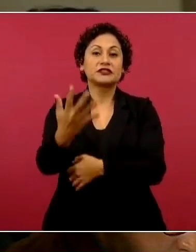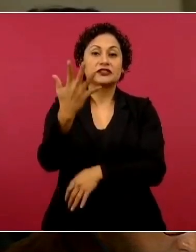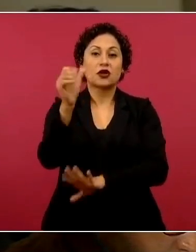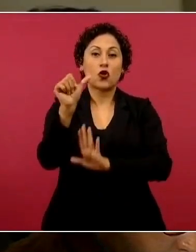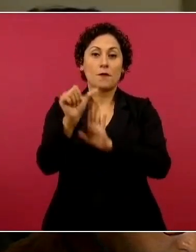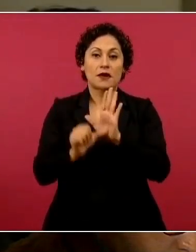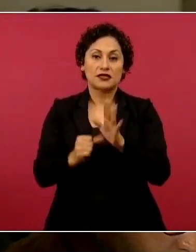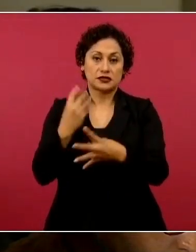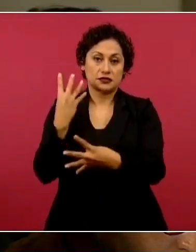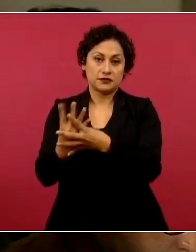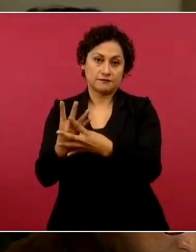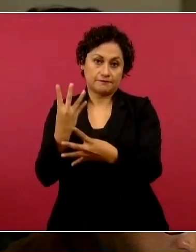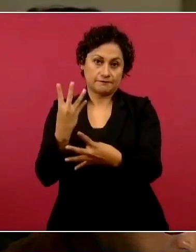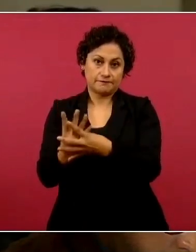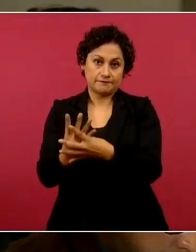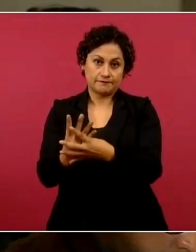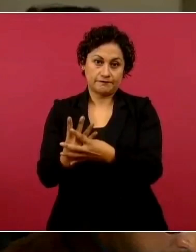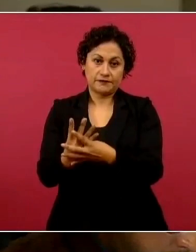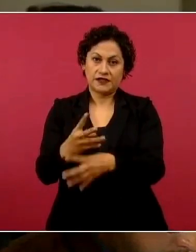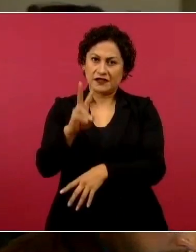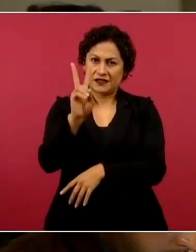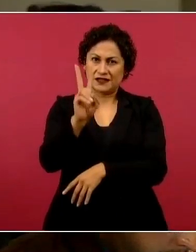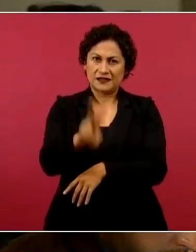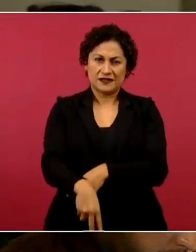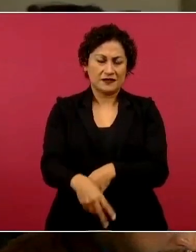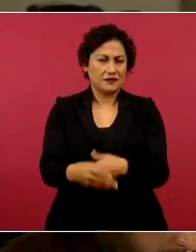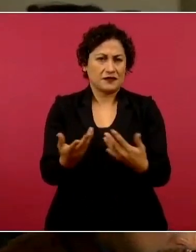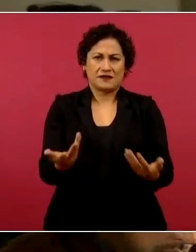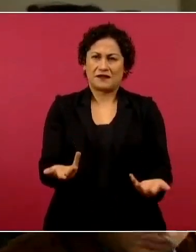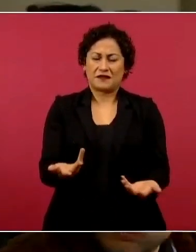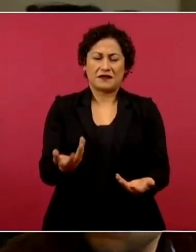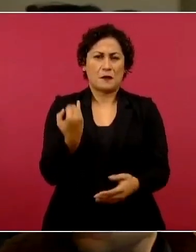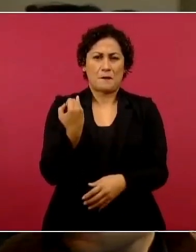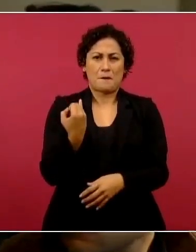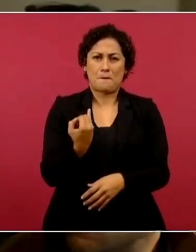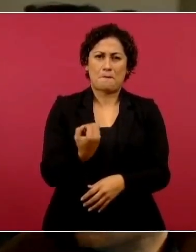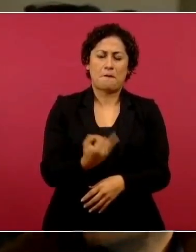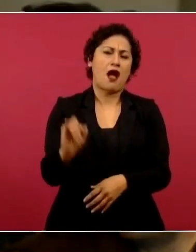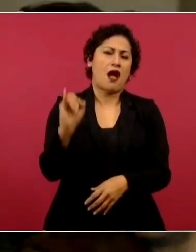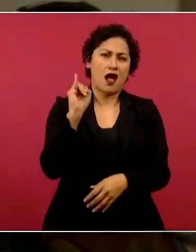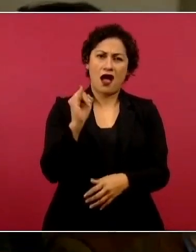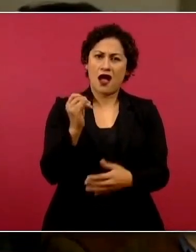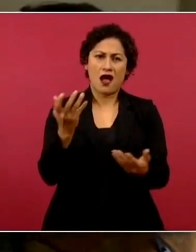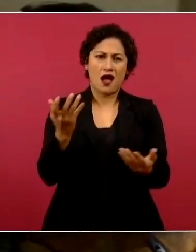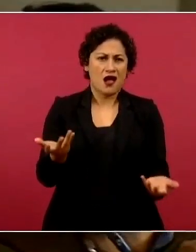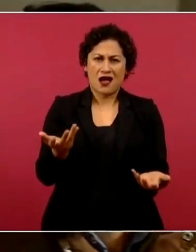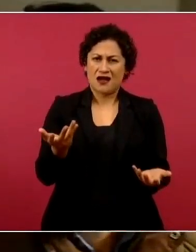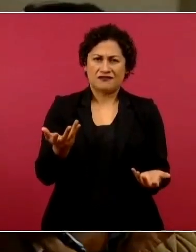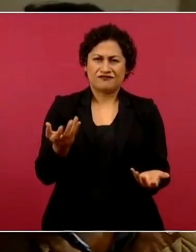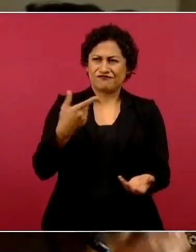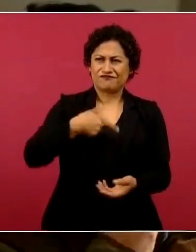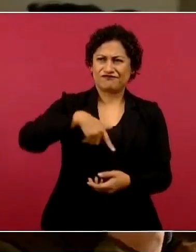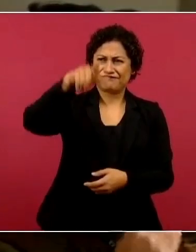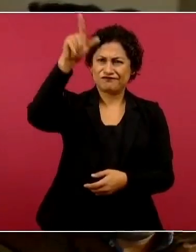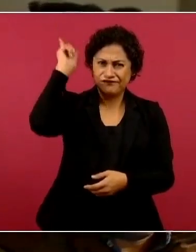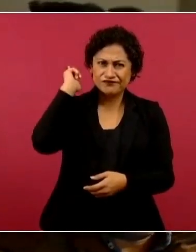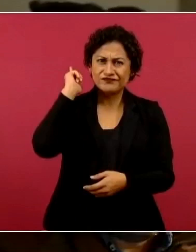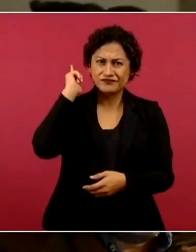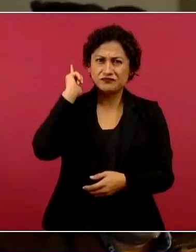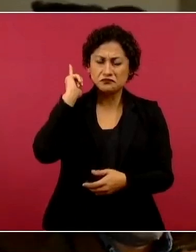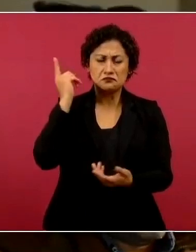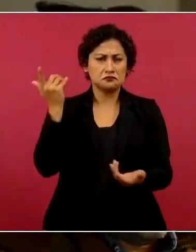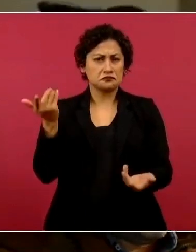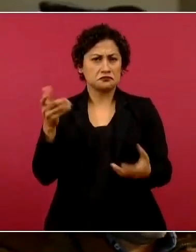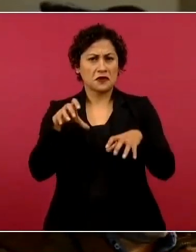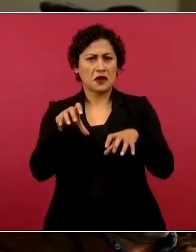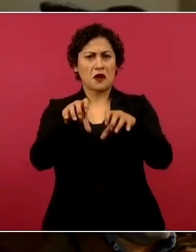Una cosa baladí, una cosa sin chiste, una cosa absolutamente disparatada, los mantiene un